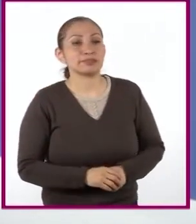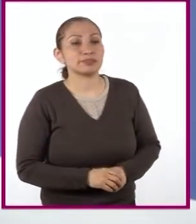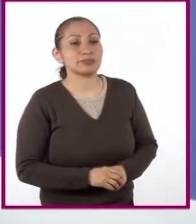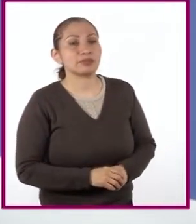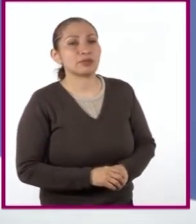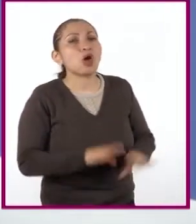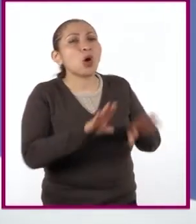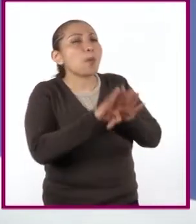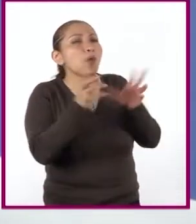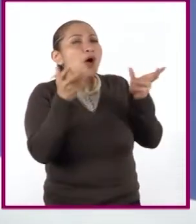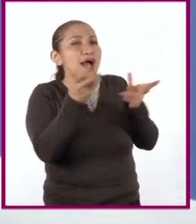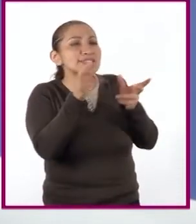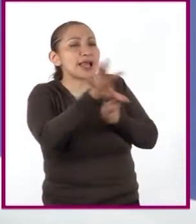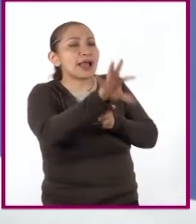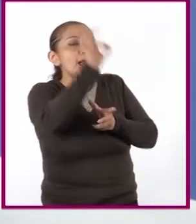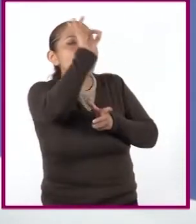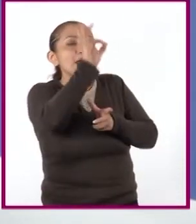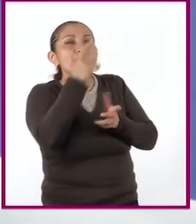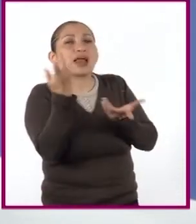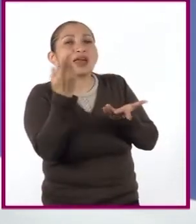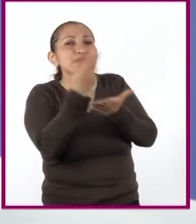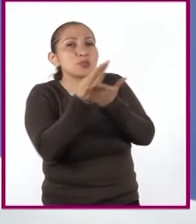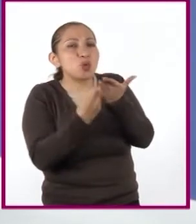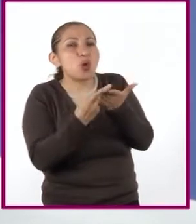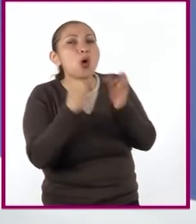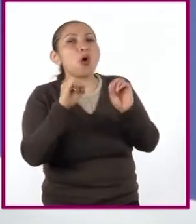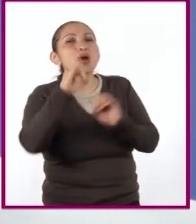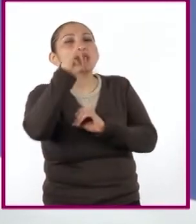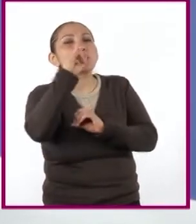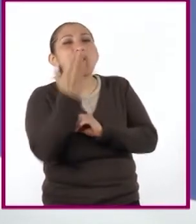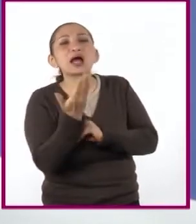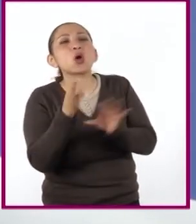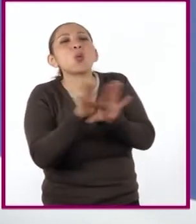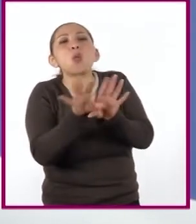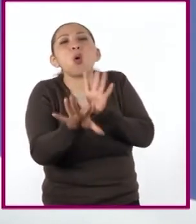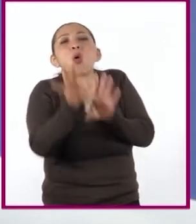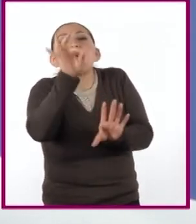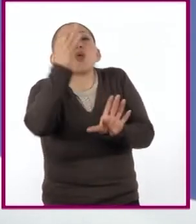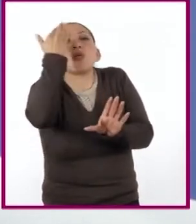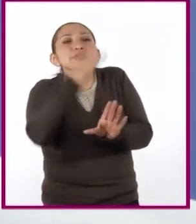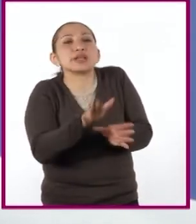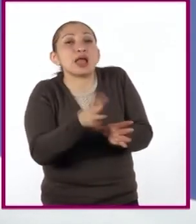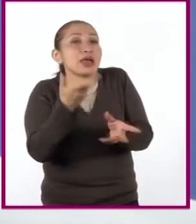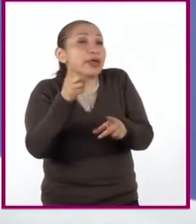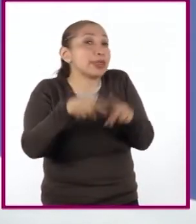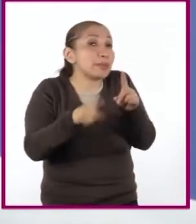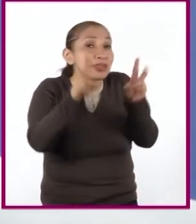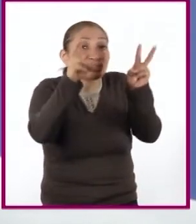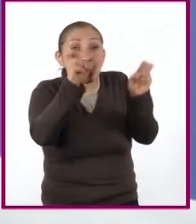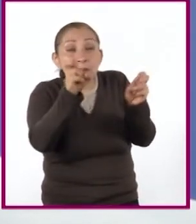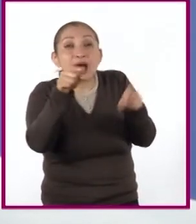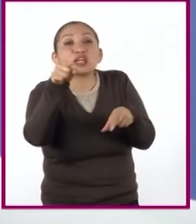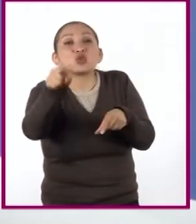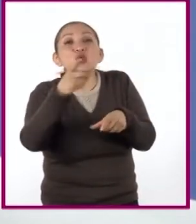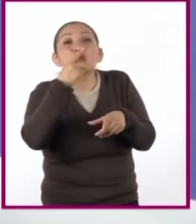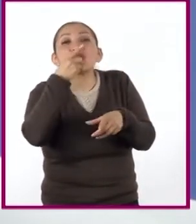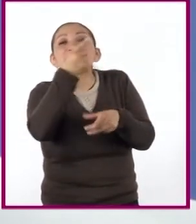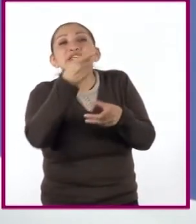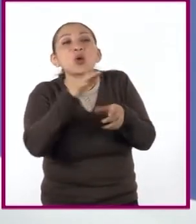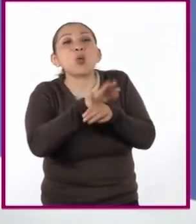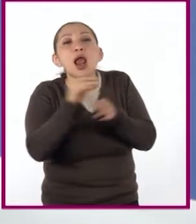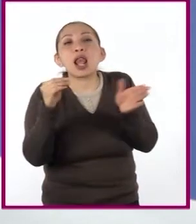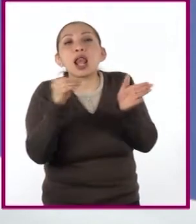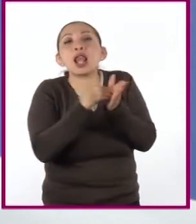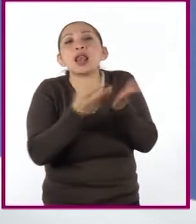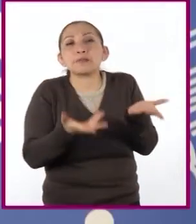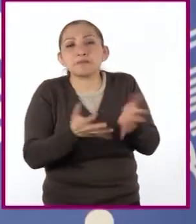se realiza esta selección de gráficos e imágenes? Me imagino que depende del tema y lo que vayamos a desarrollar en la